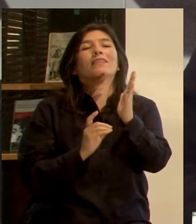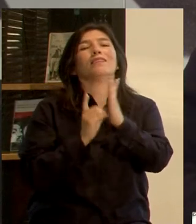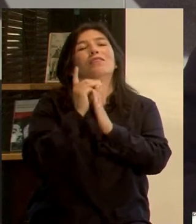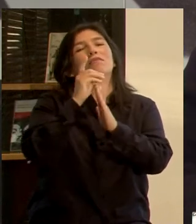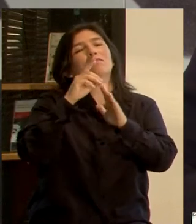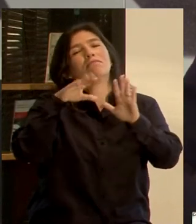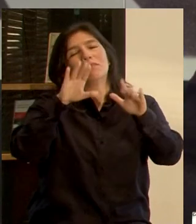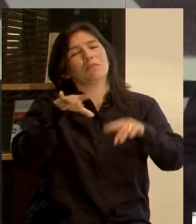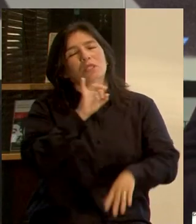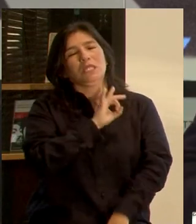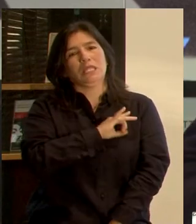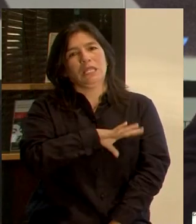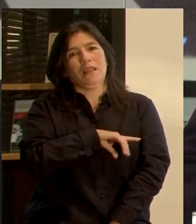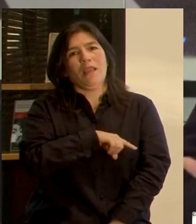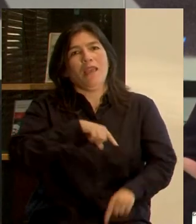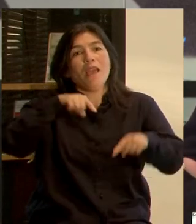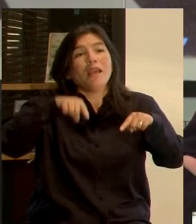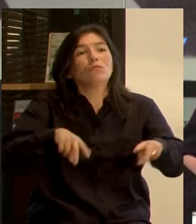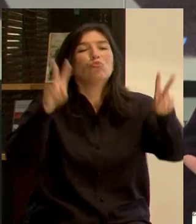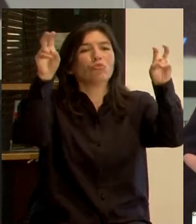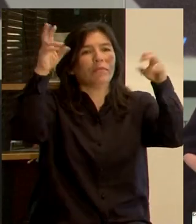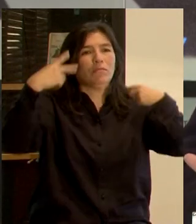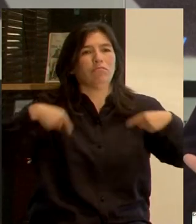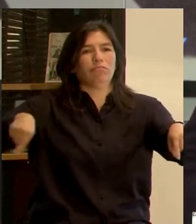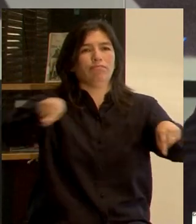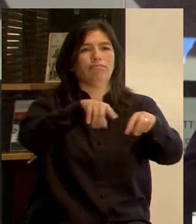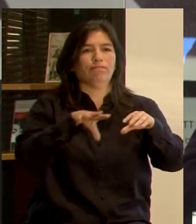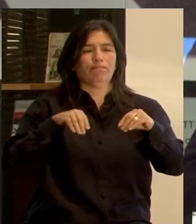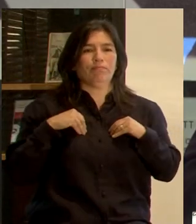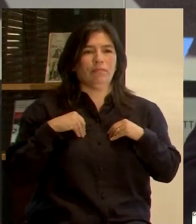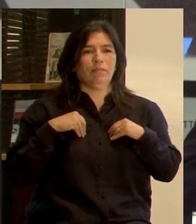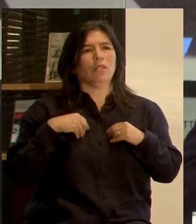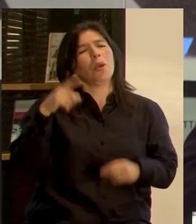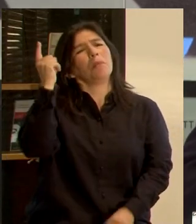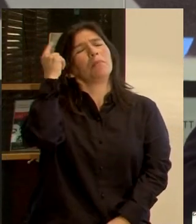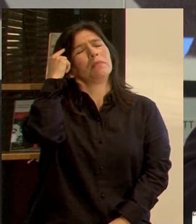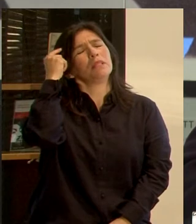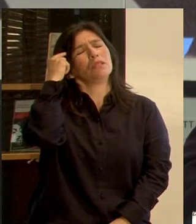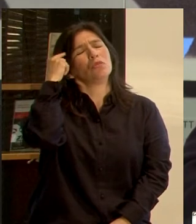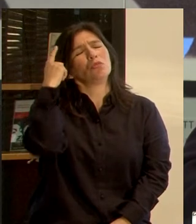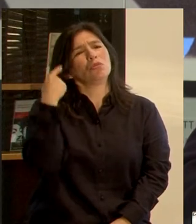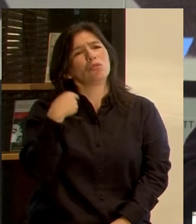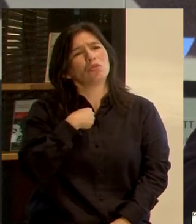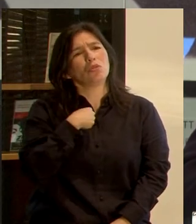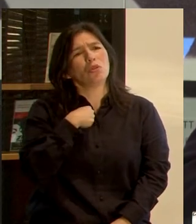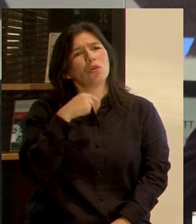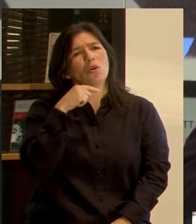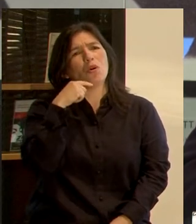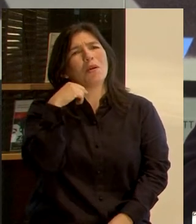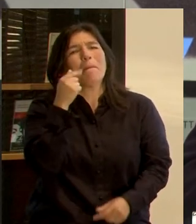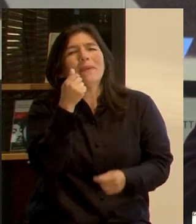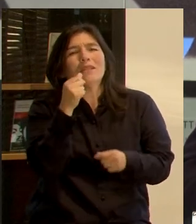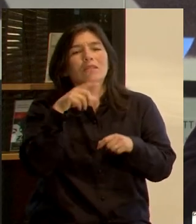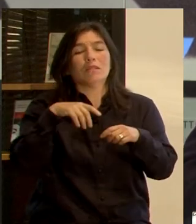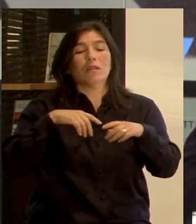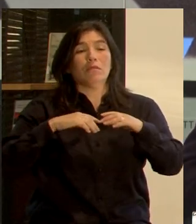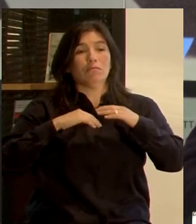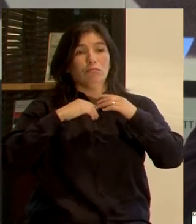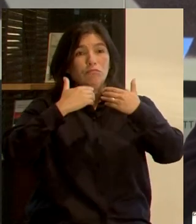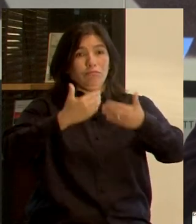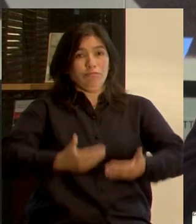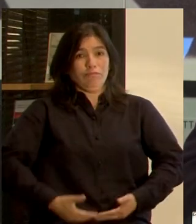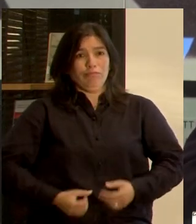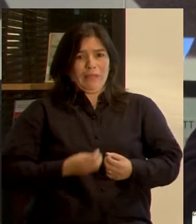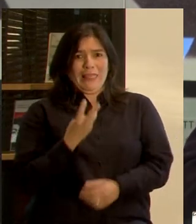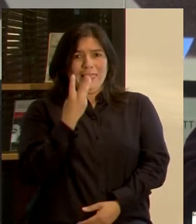el nuestro, es decir, este es un tema nuestro. Me pregunto yo si esto es como cuando una pareja queda embarazada de